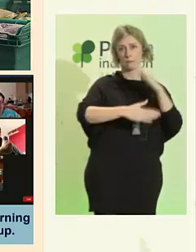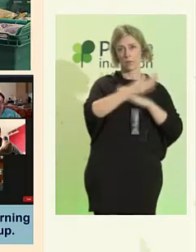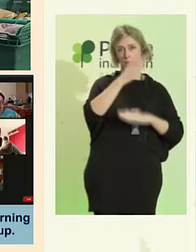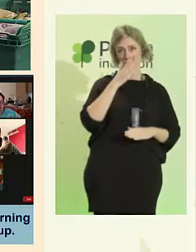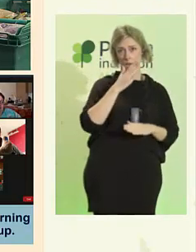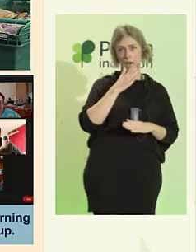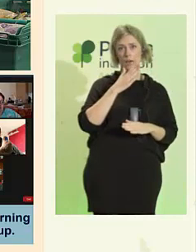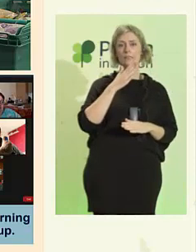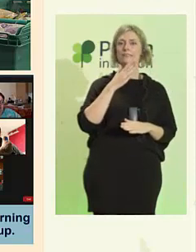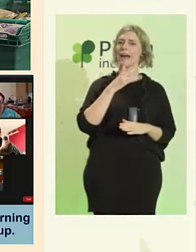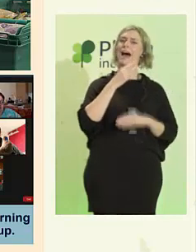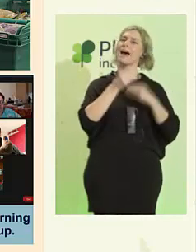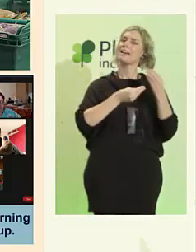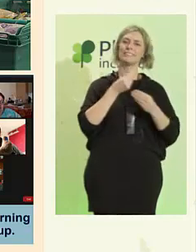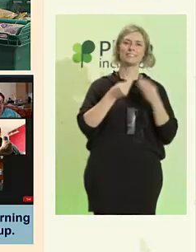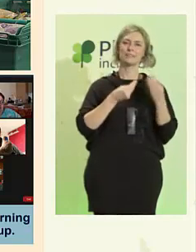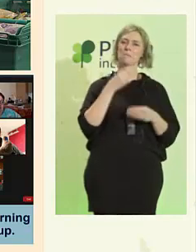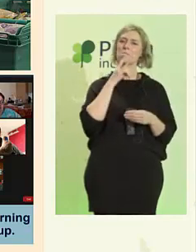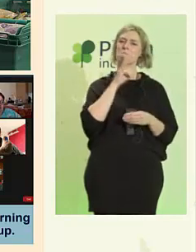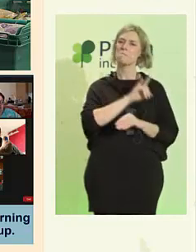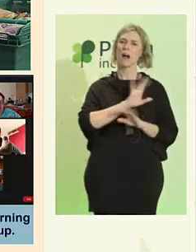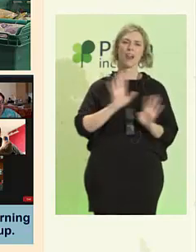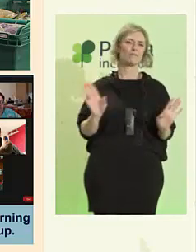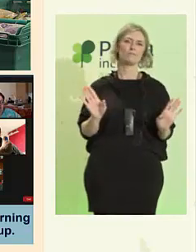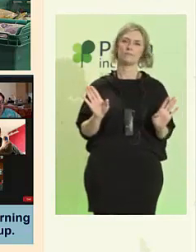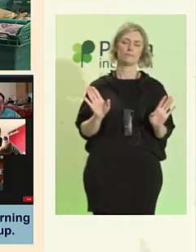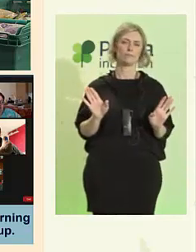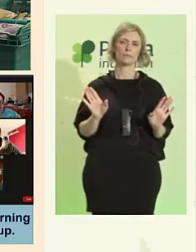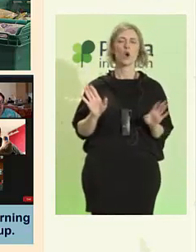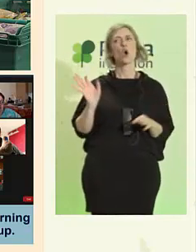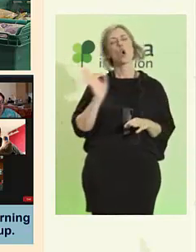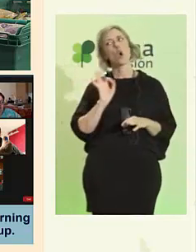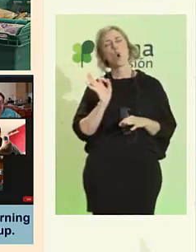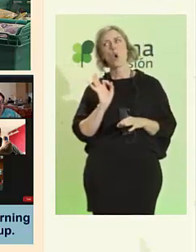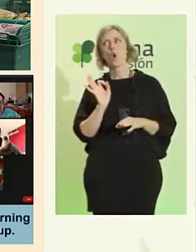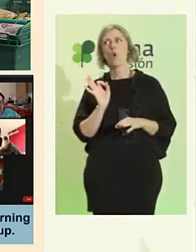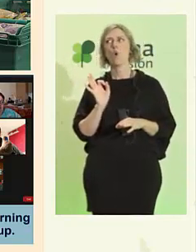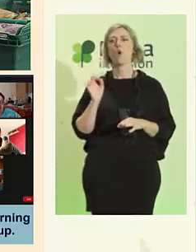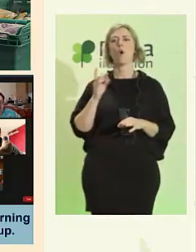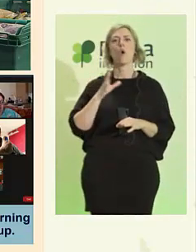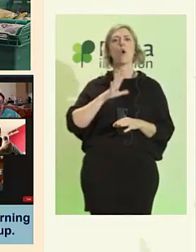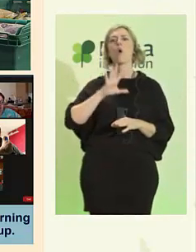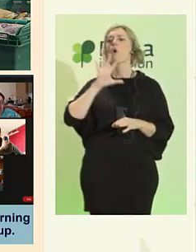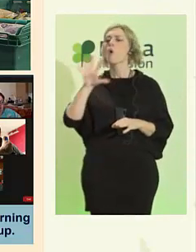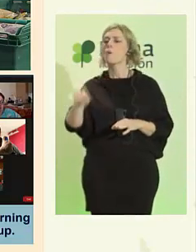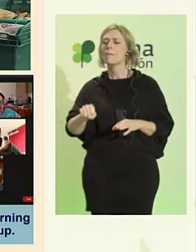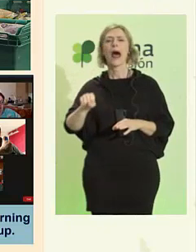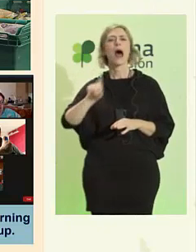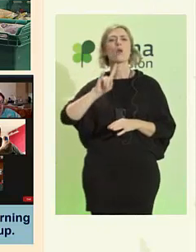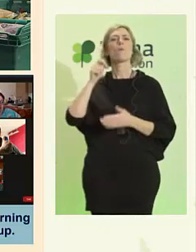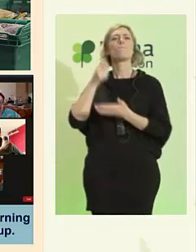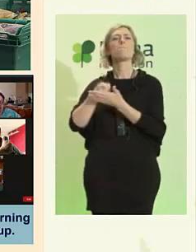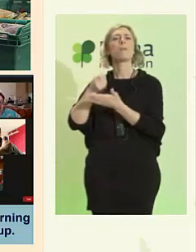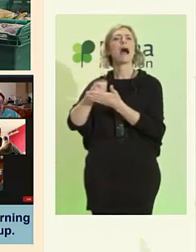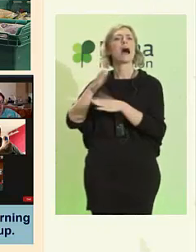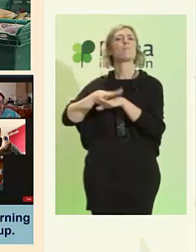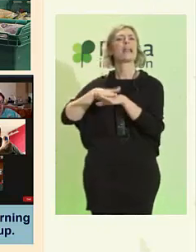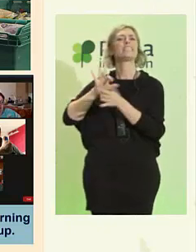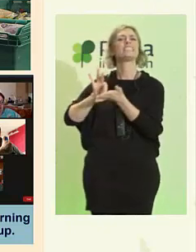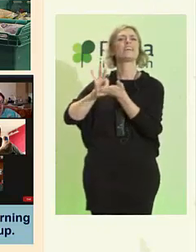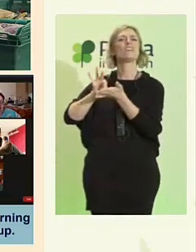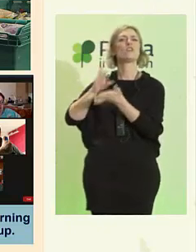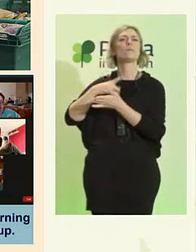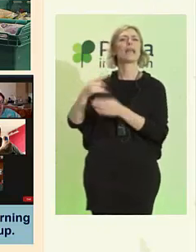Por qué comprar o pagar por servicios de apoyo para las personas